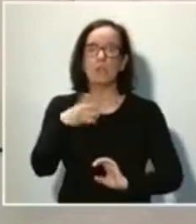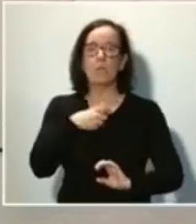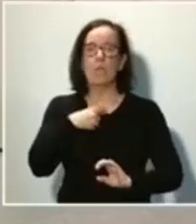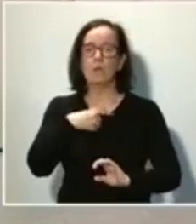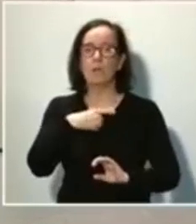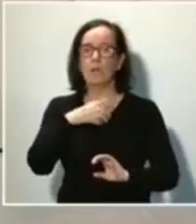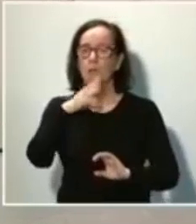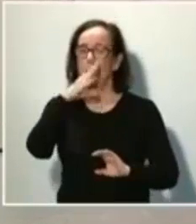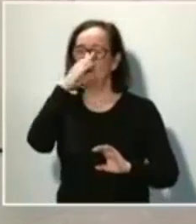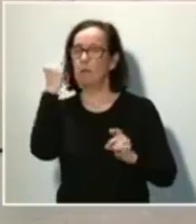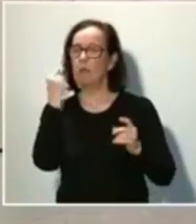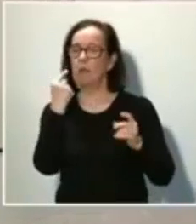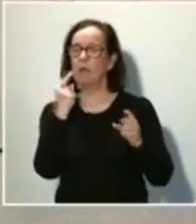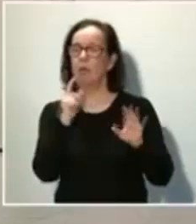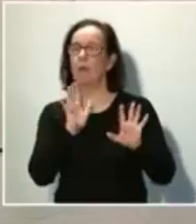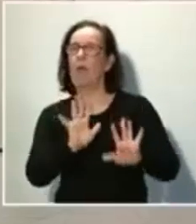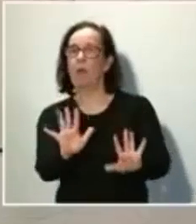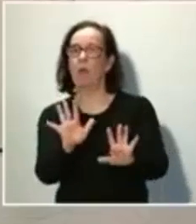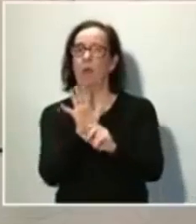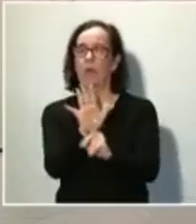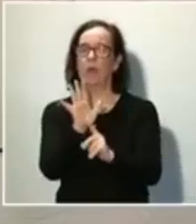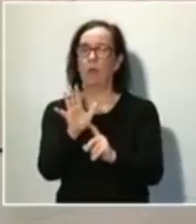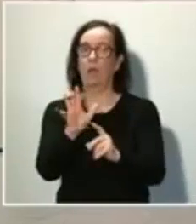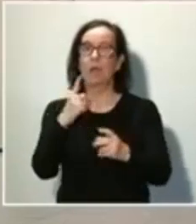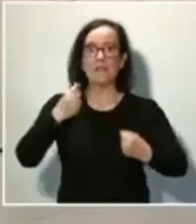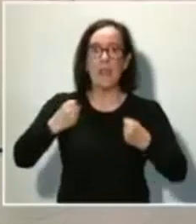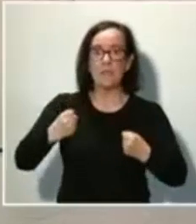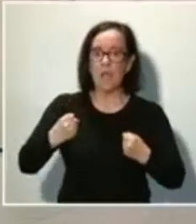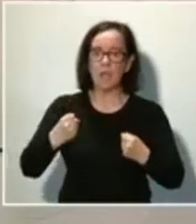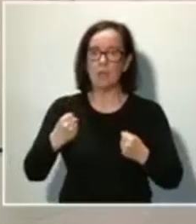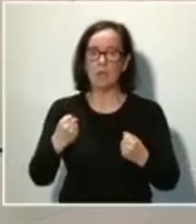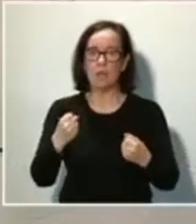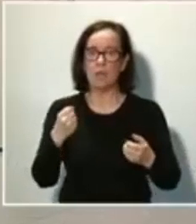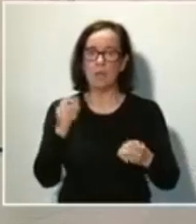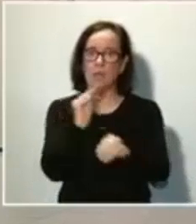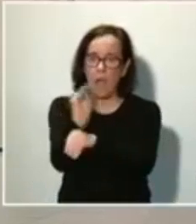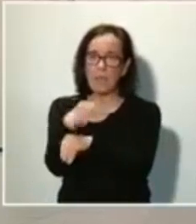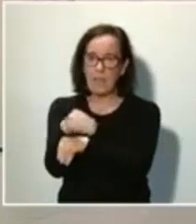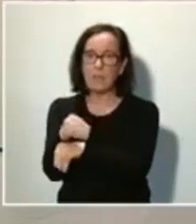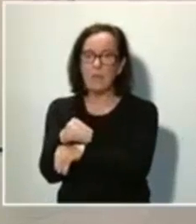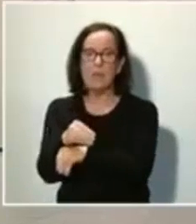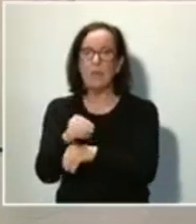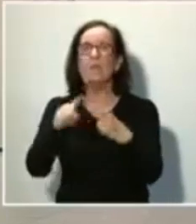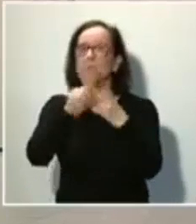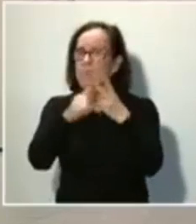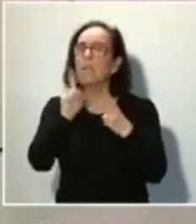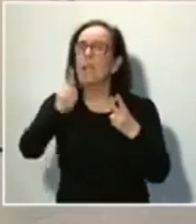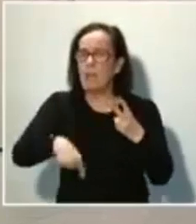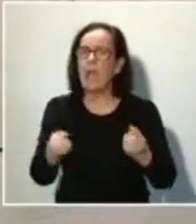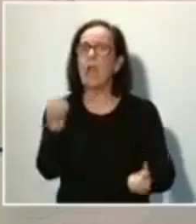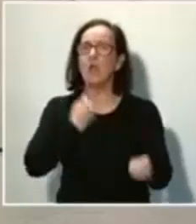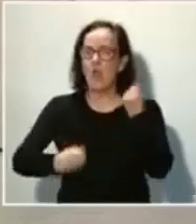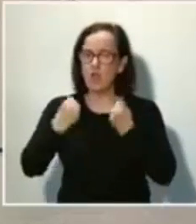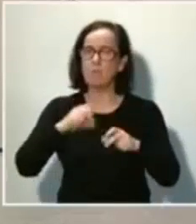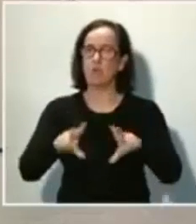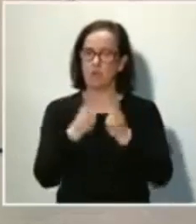desatendido en lo sanitario, pero tampoco se puede dejar a nadie desatendido en lo económico y en lo social.